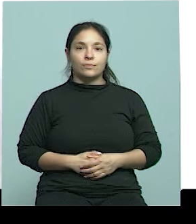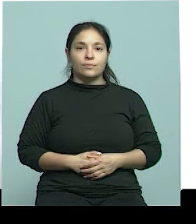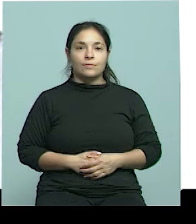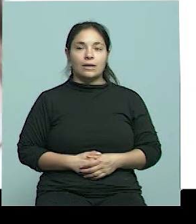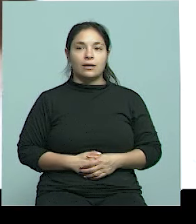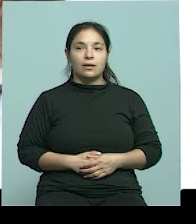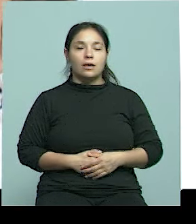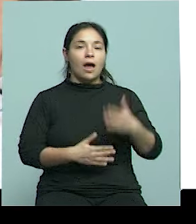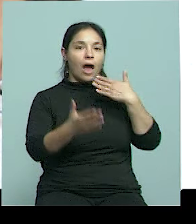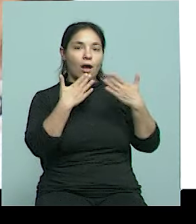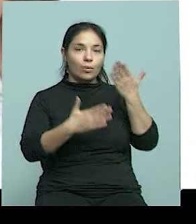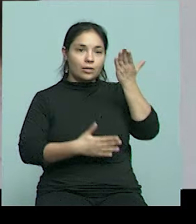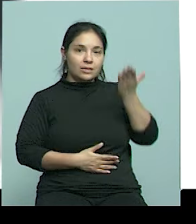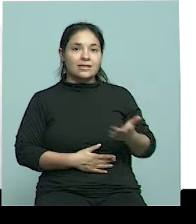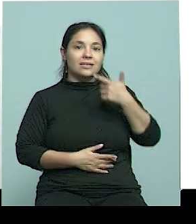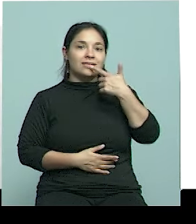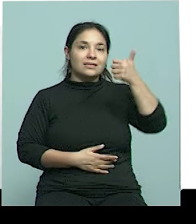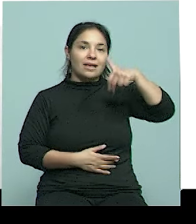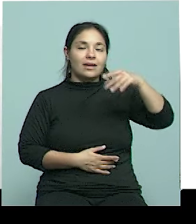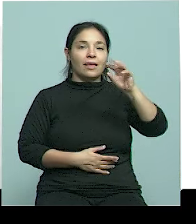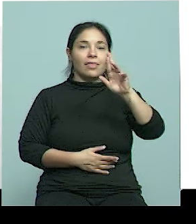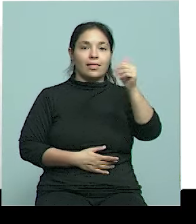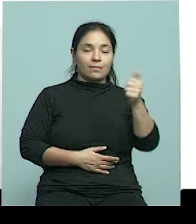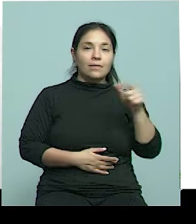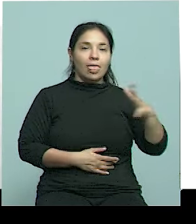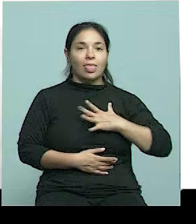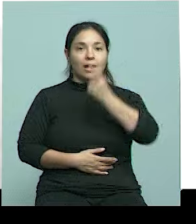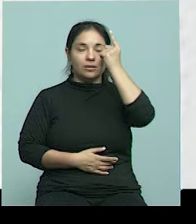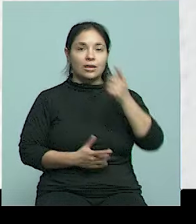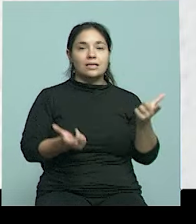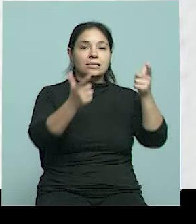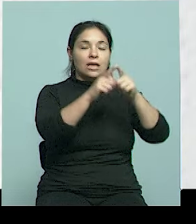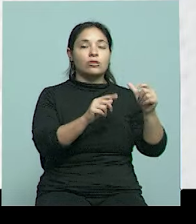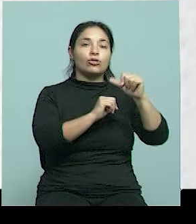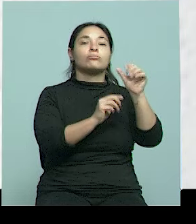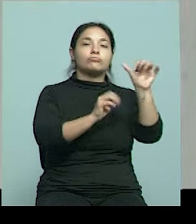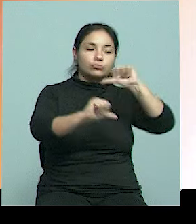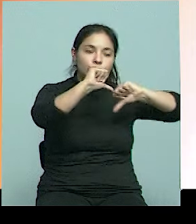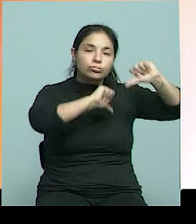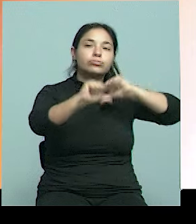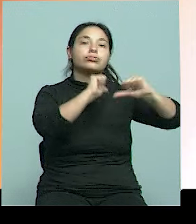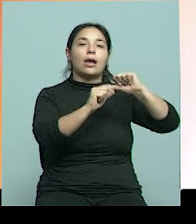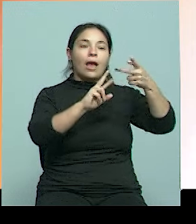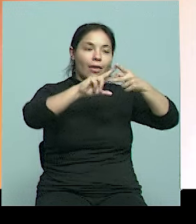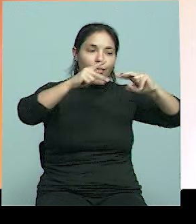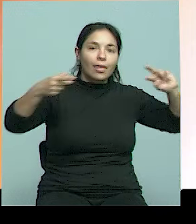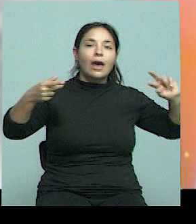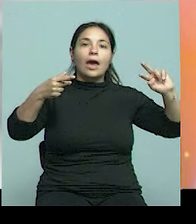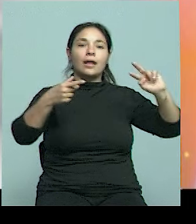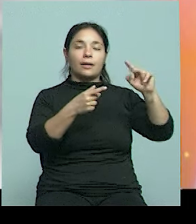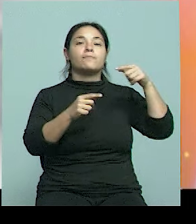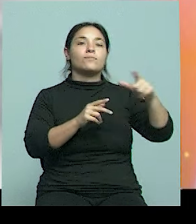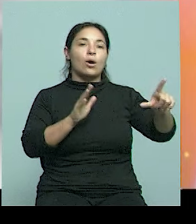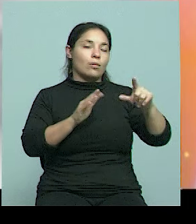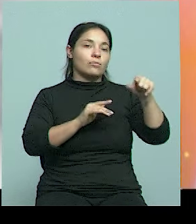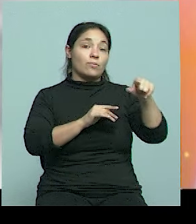Voy a hablar con Sandra Fúrforo, directora del Centro de Biología Molecular y Genética Forense de la Universidad